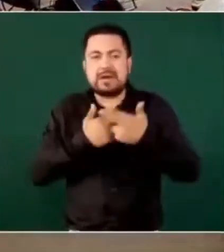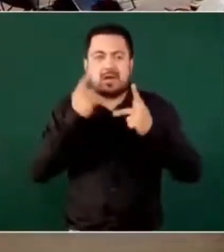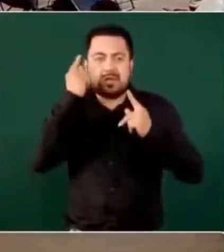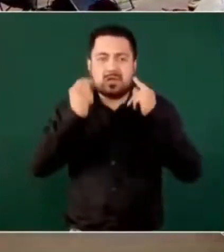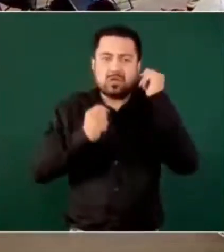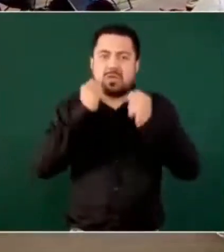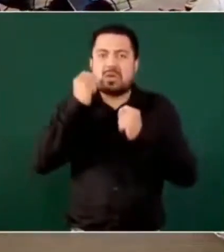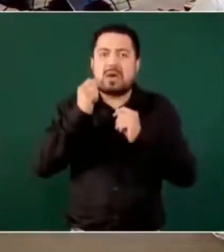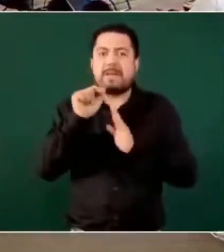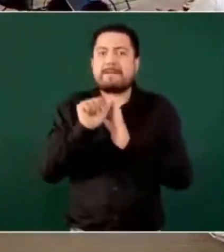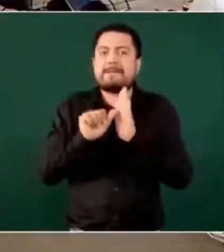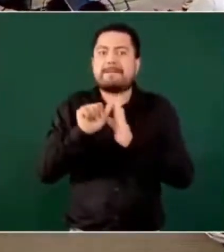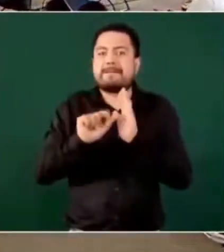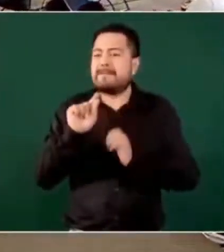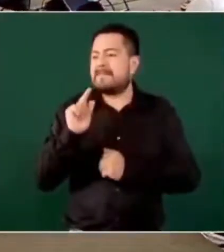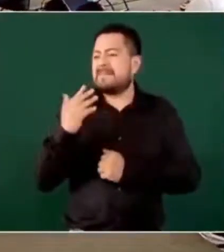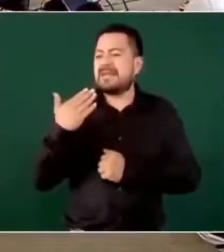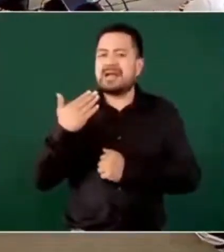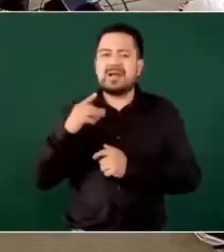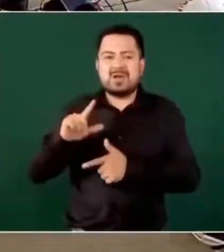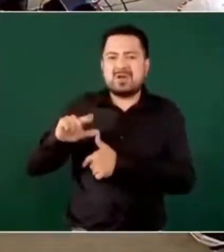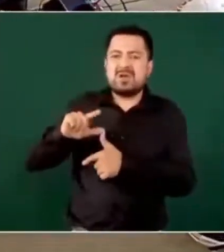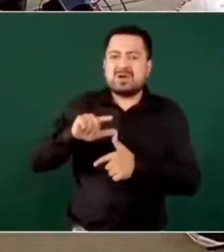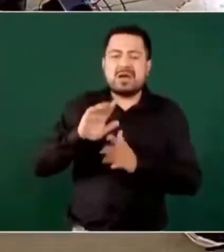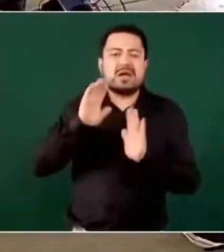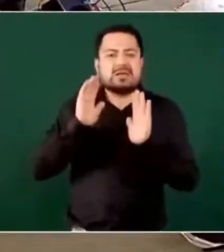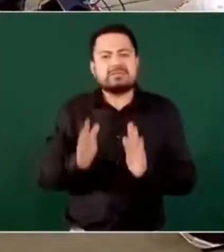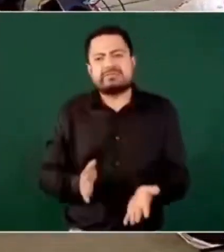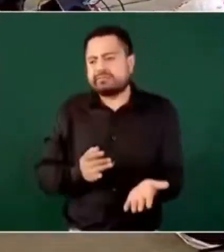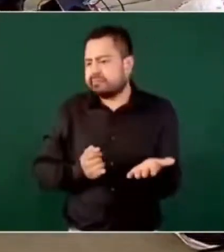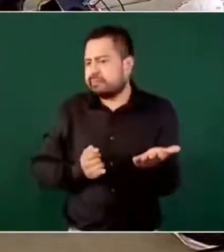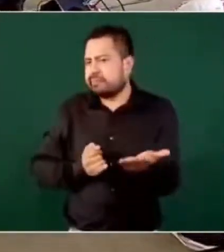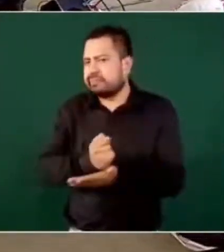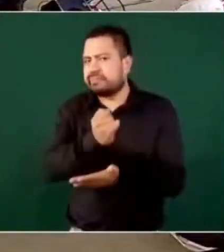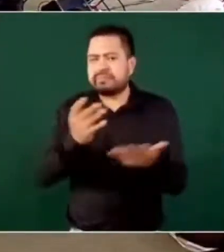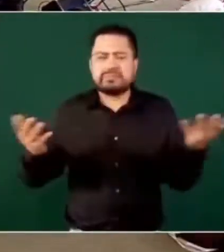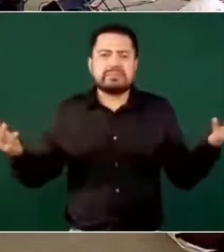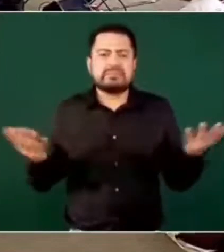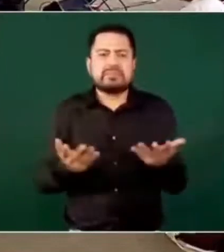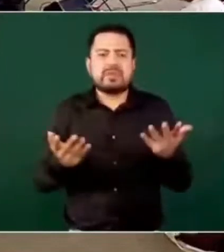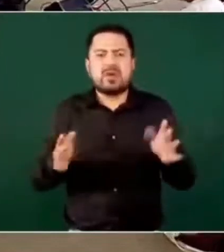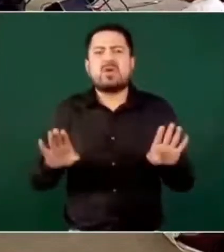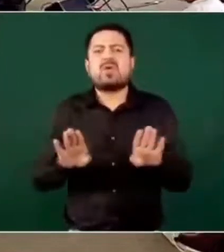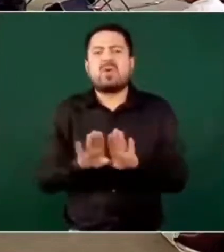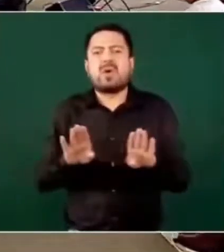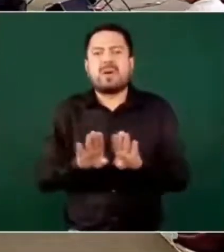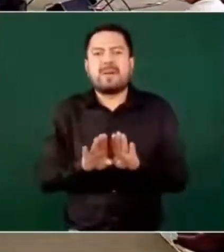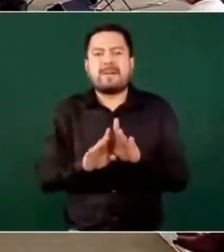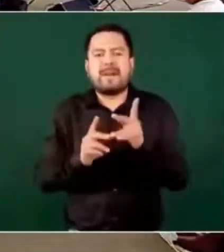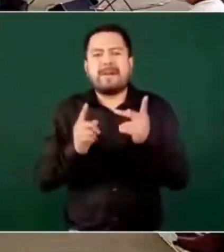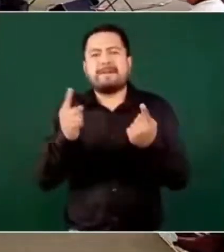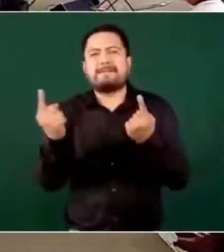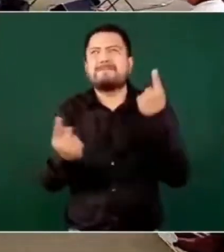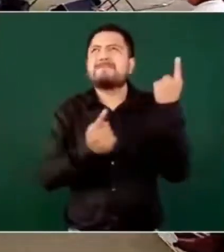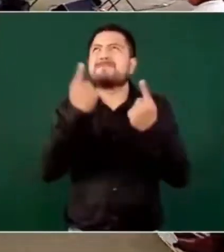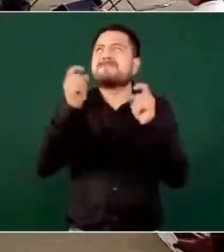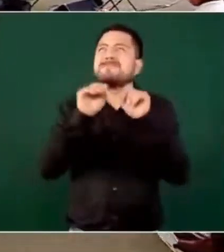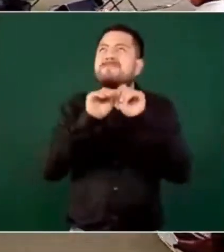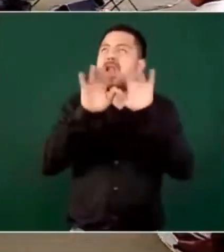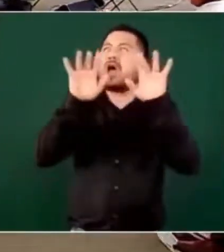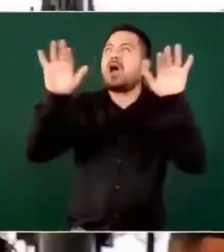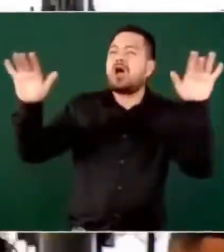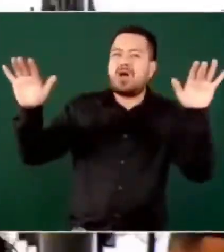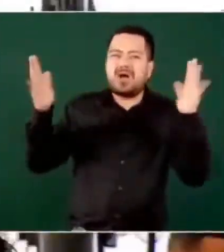del huracán se tomó la decisión de realizar la gala de pirotecnia que atrajo turismo.